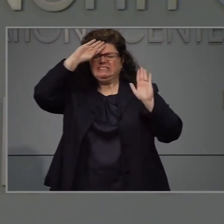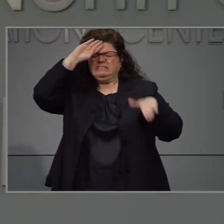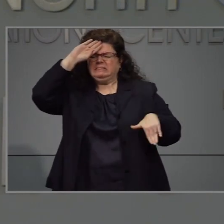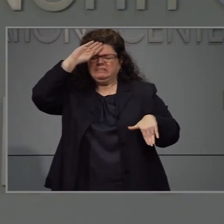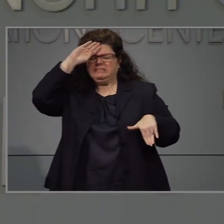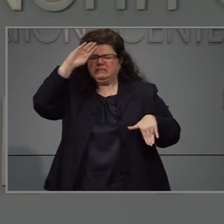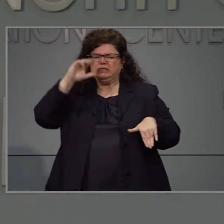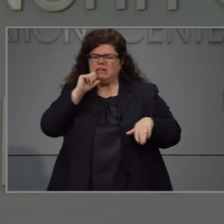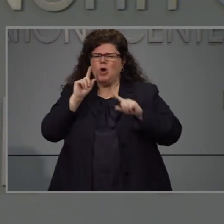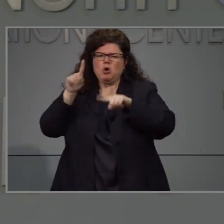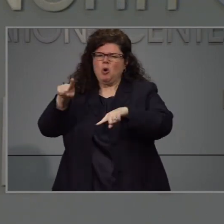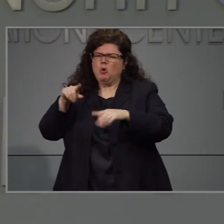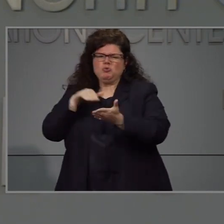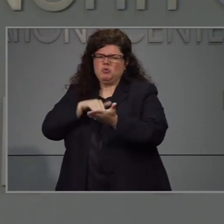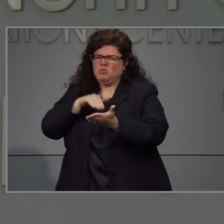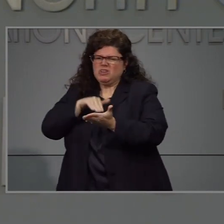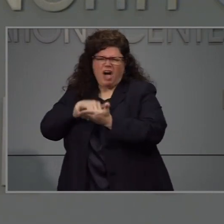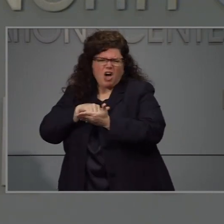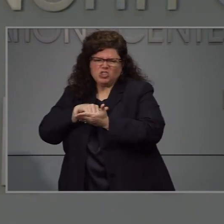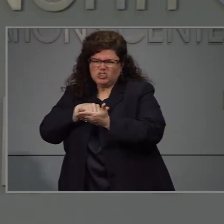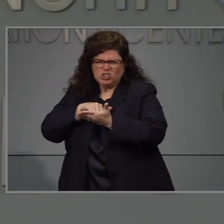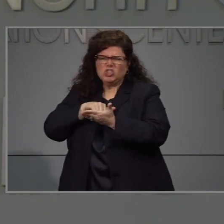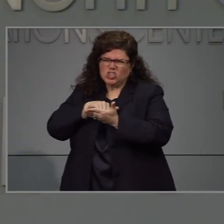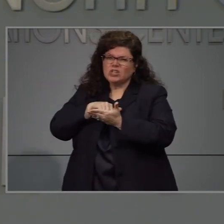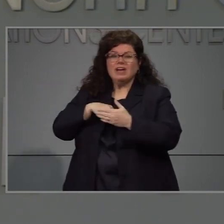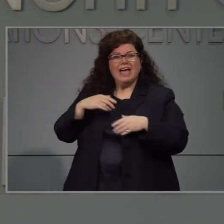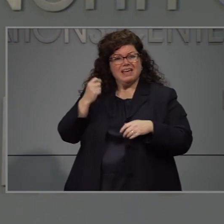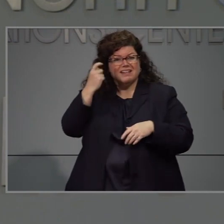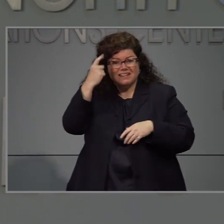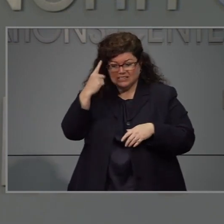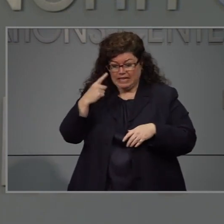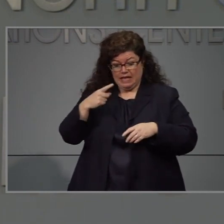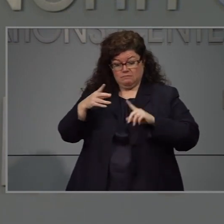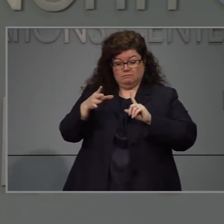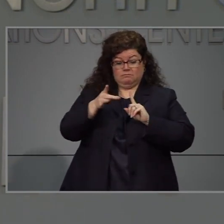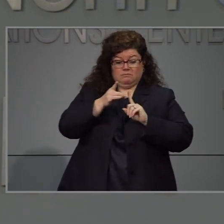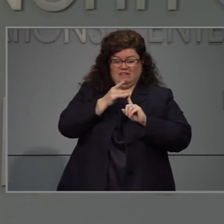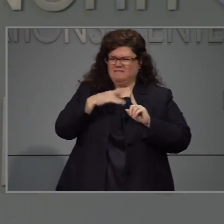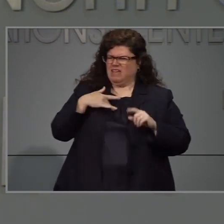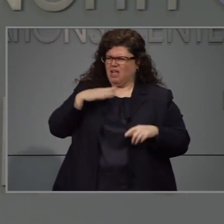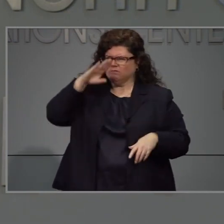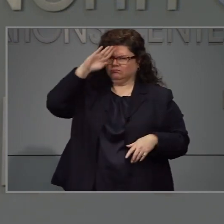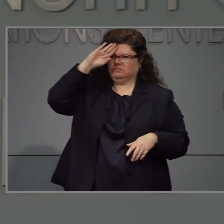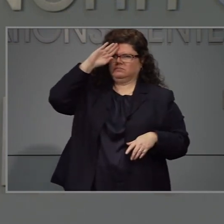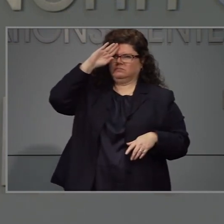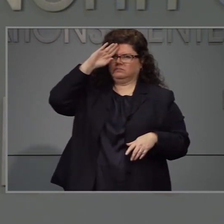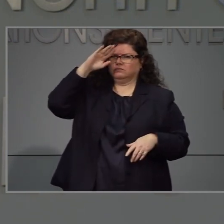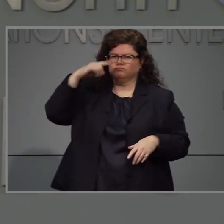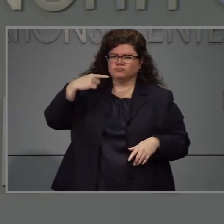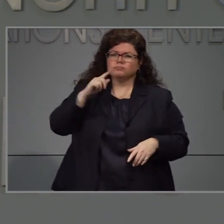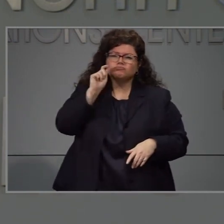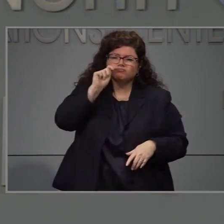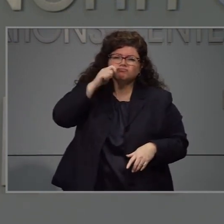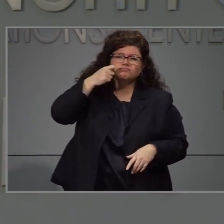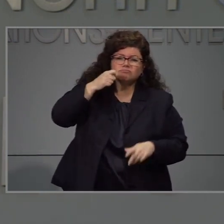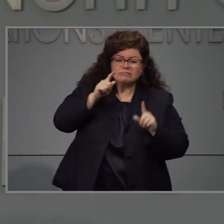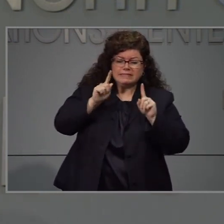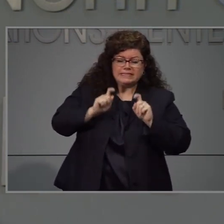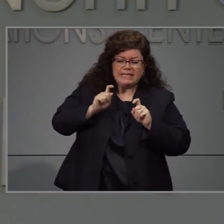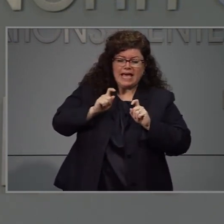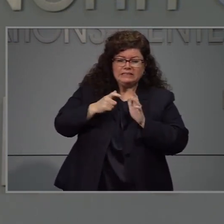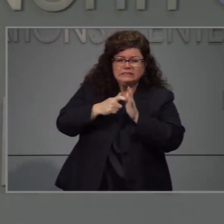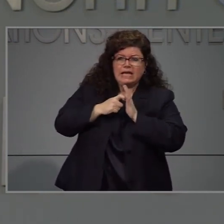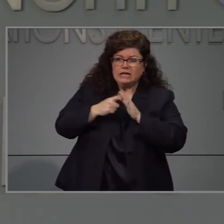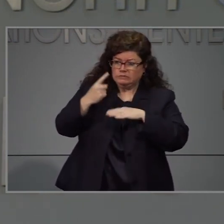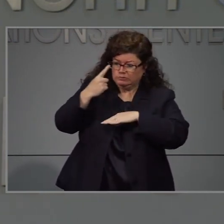médica. de ¿Cómo podemos tener confianza en el impacto que está teniendo